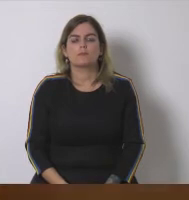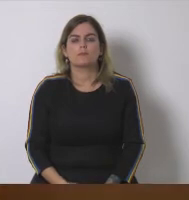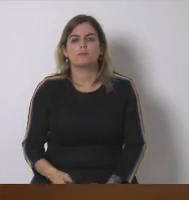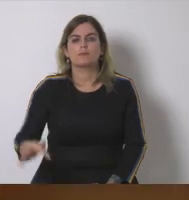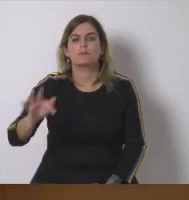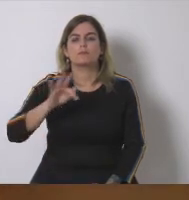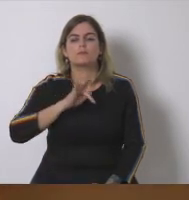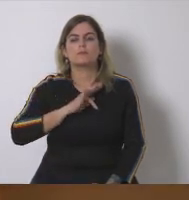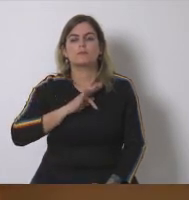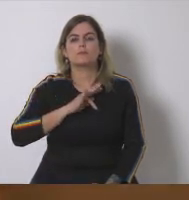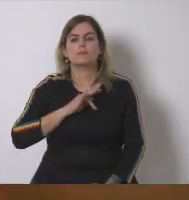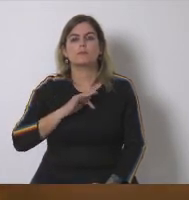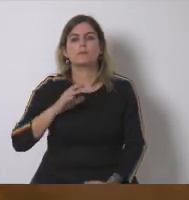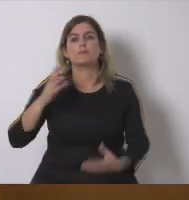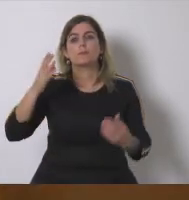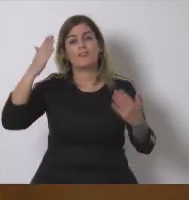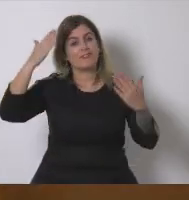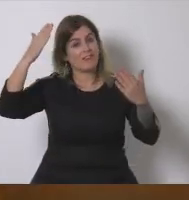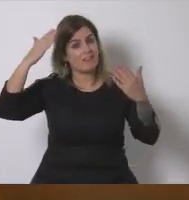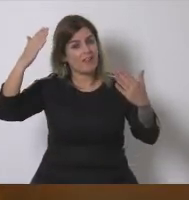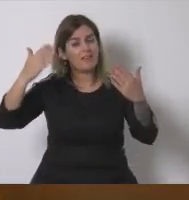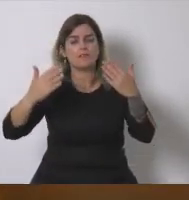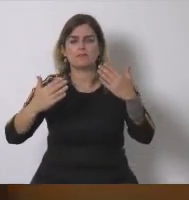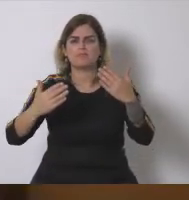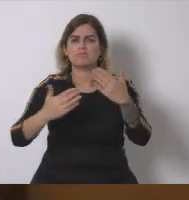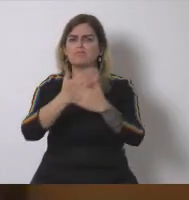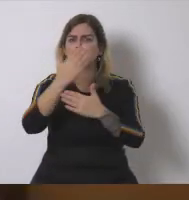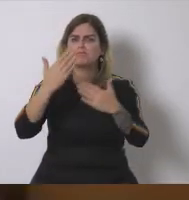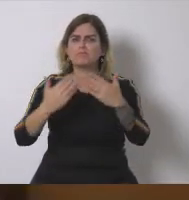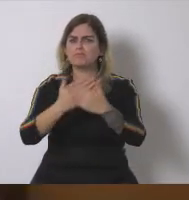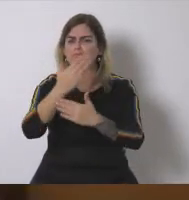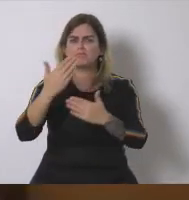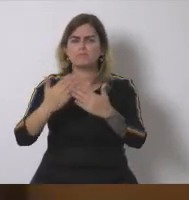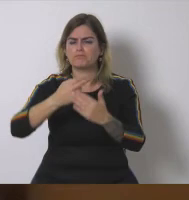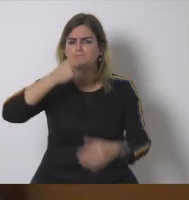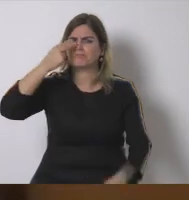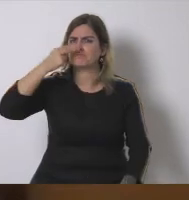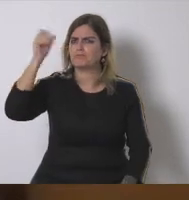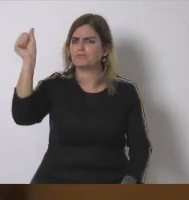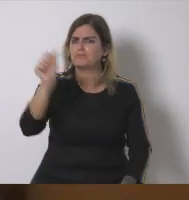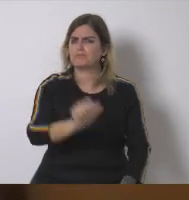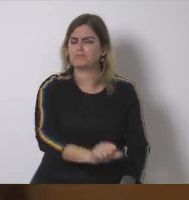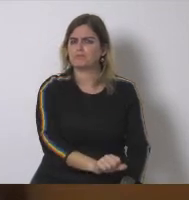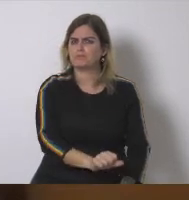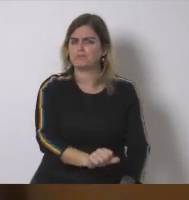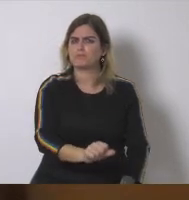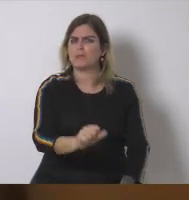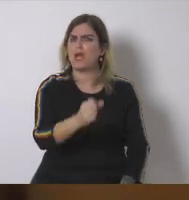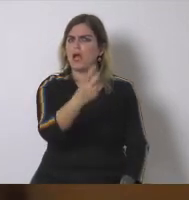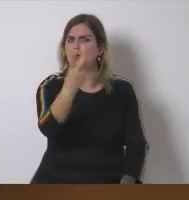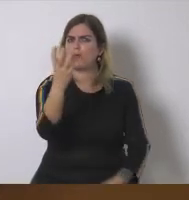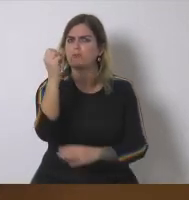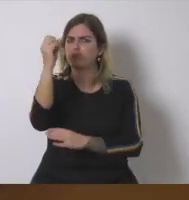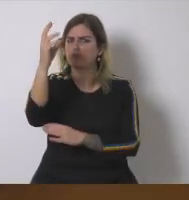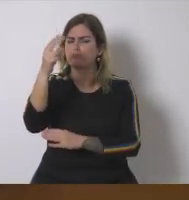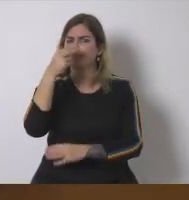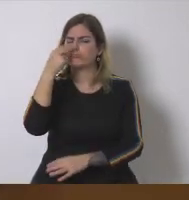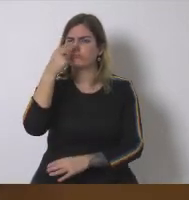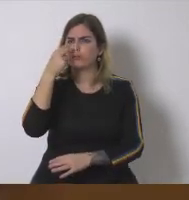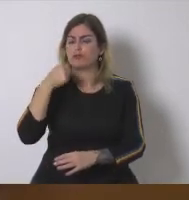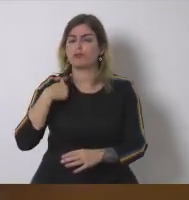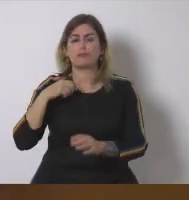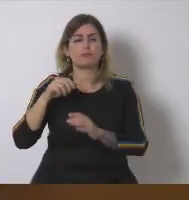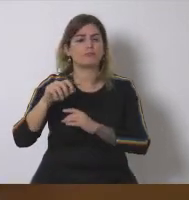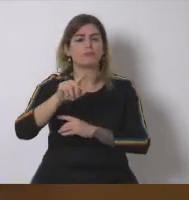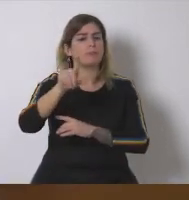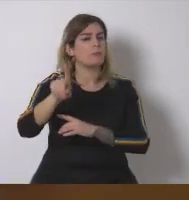sí buenas tardes y felicidades por esta jornada porque las aportaciones han